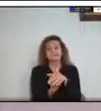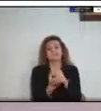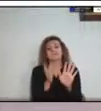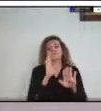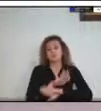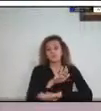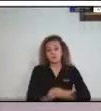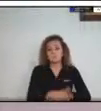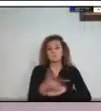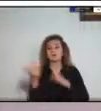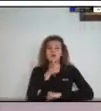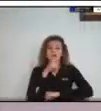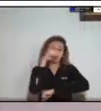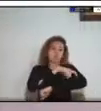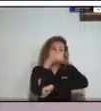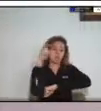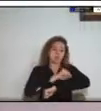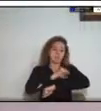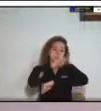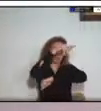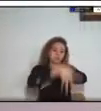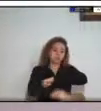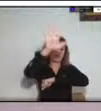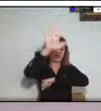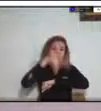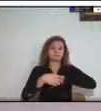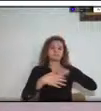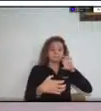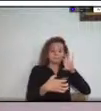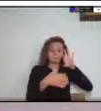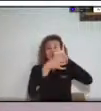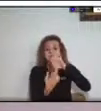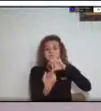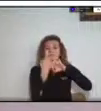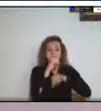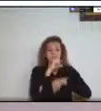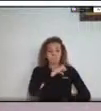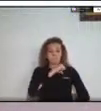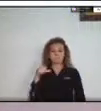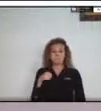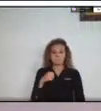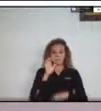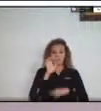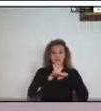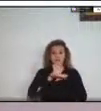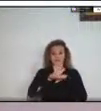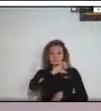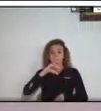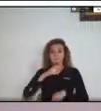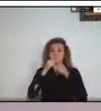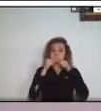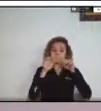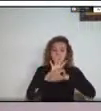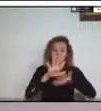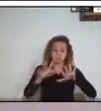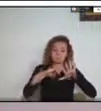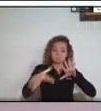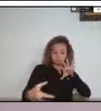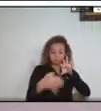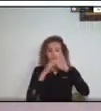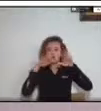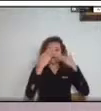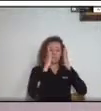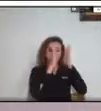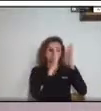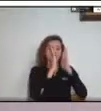importancia de la articulación entre entidades públicas y privadas para preparar y organizar la respuesta de acuerdo a las dinámicas del territorio